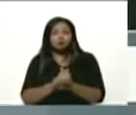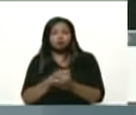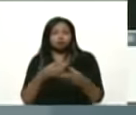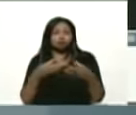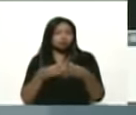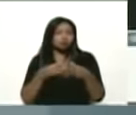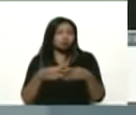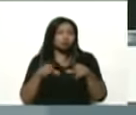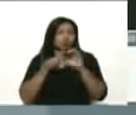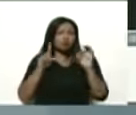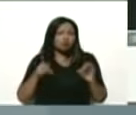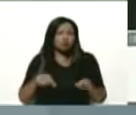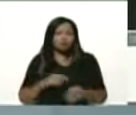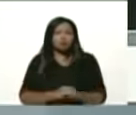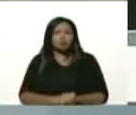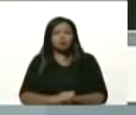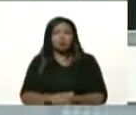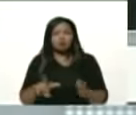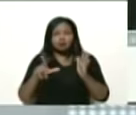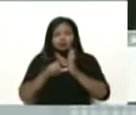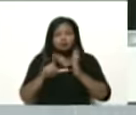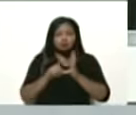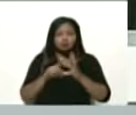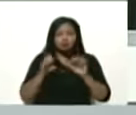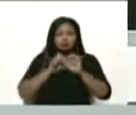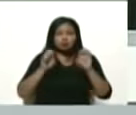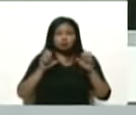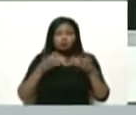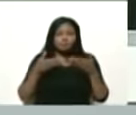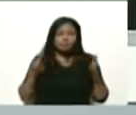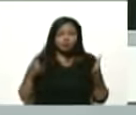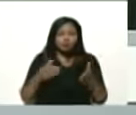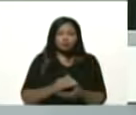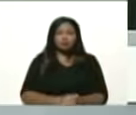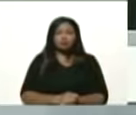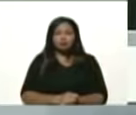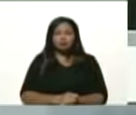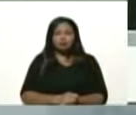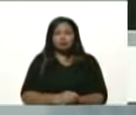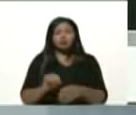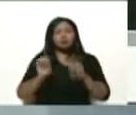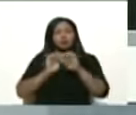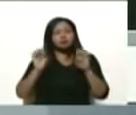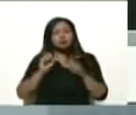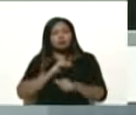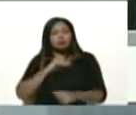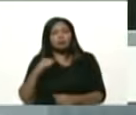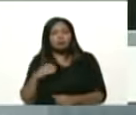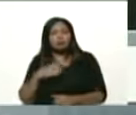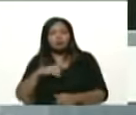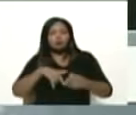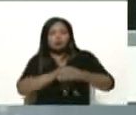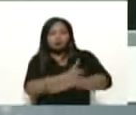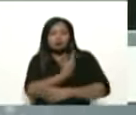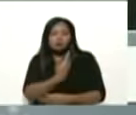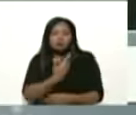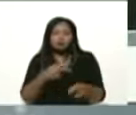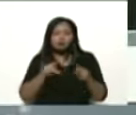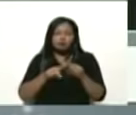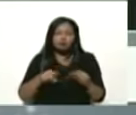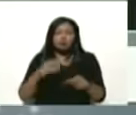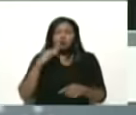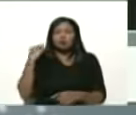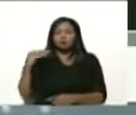en los liceos, en la educación pública, en la educación privada, en las universidades, la juventud de los